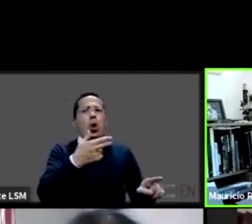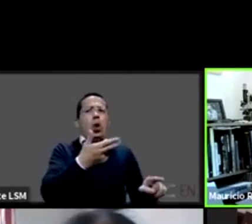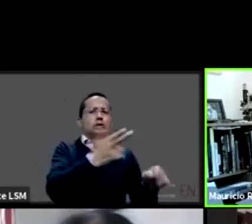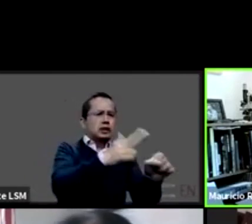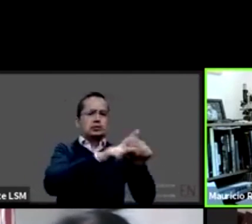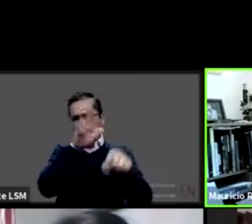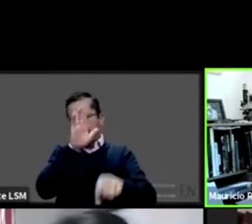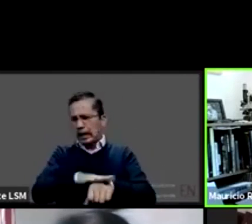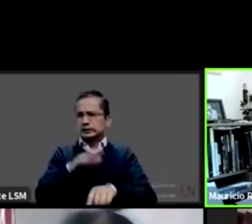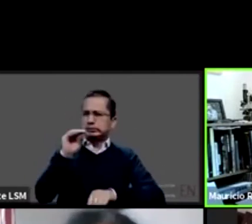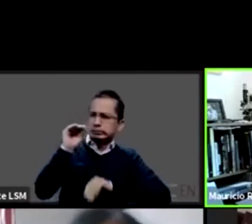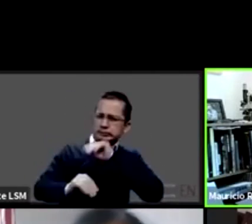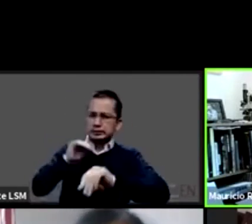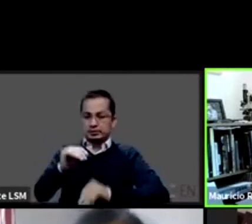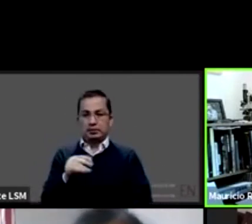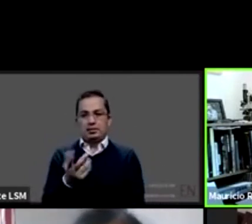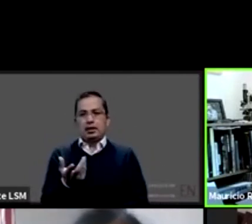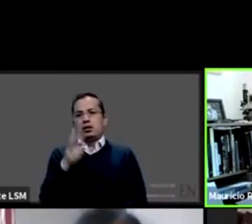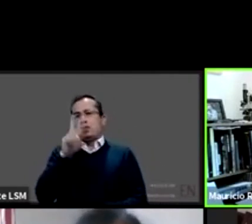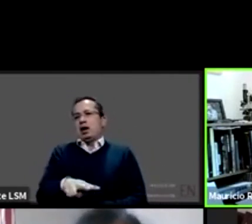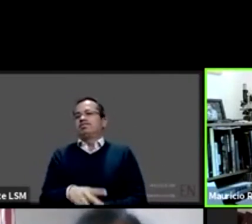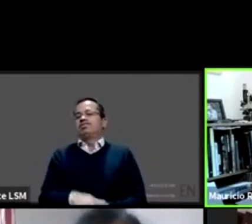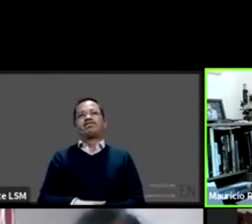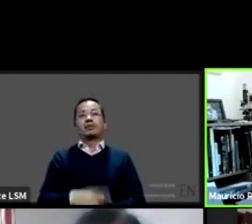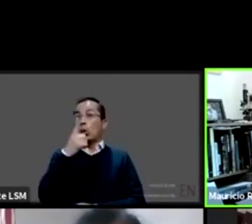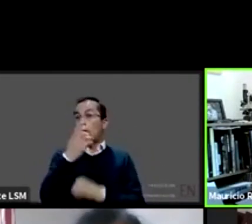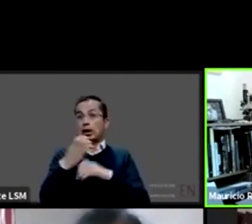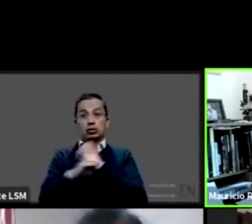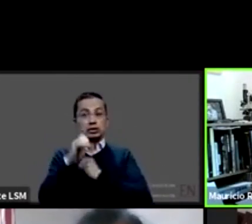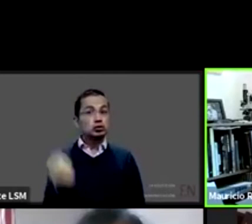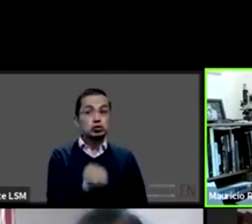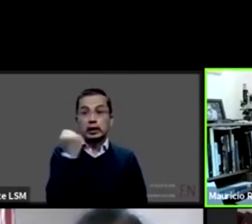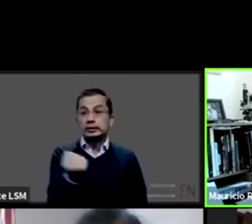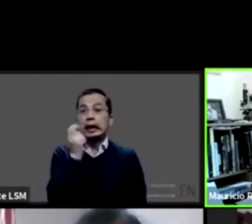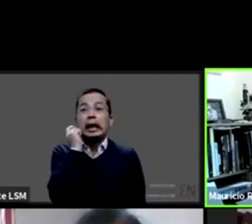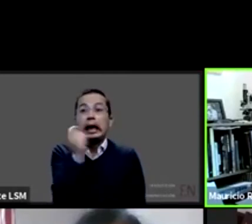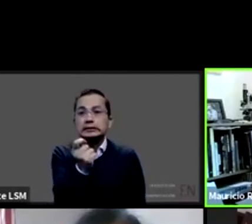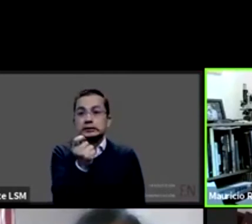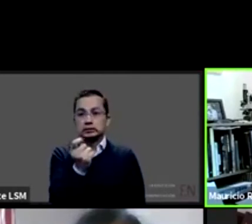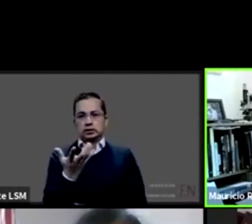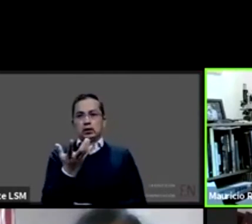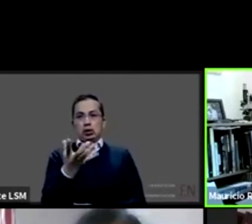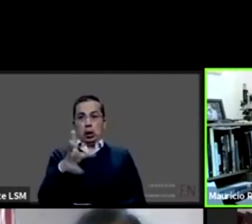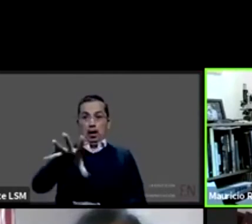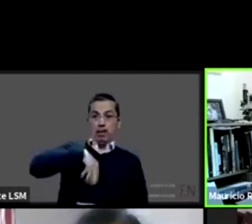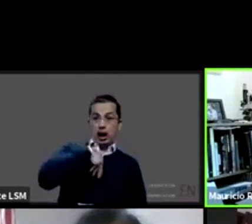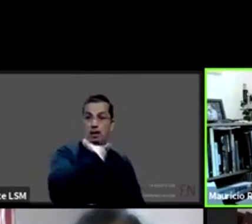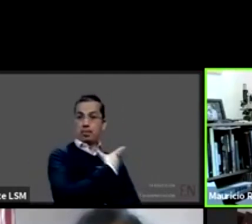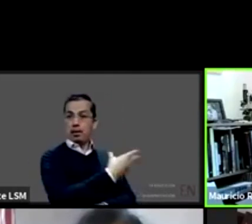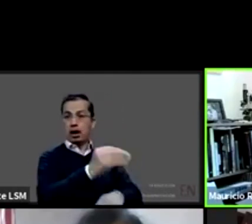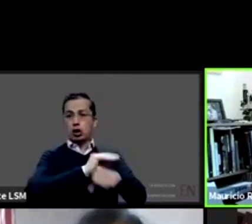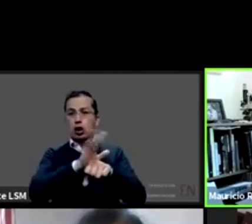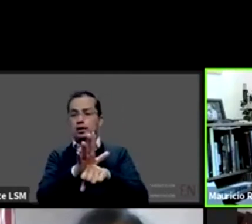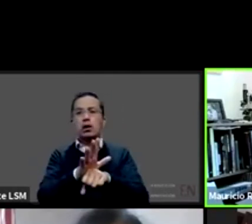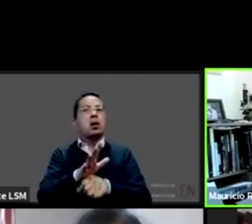de menores y de adolescentes una epidemia de adultos porque si hubiera